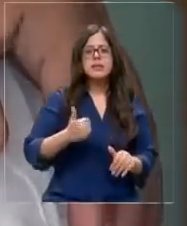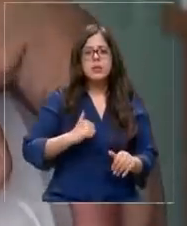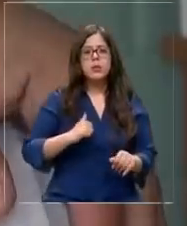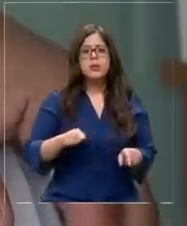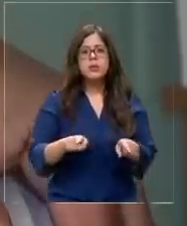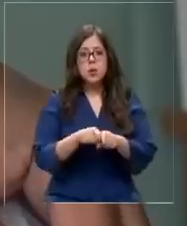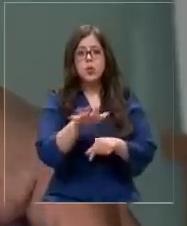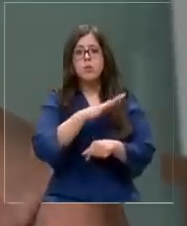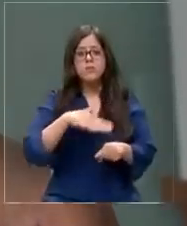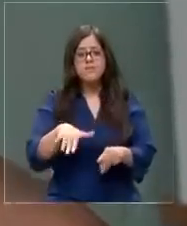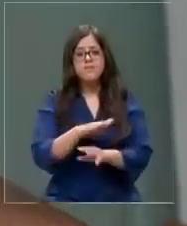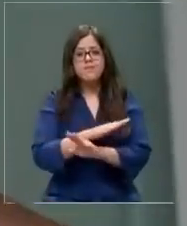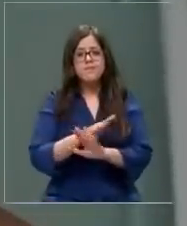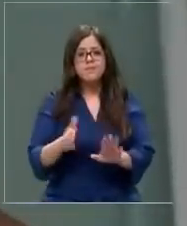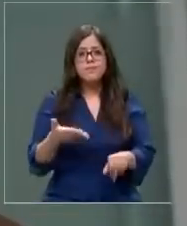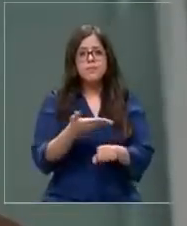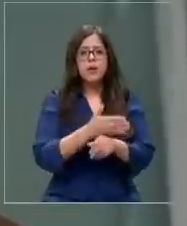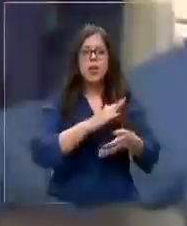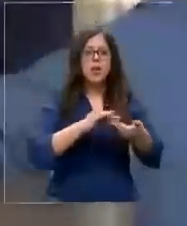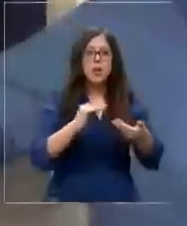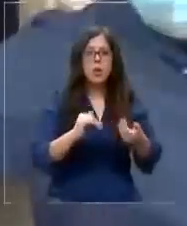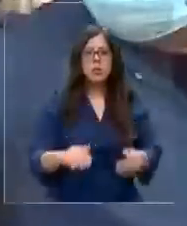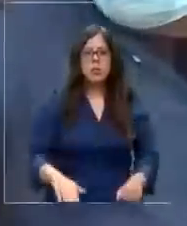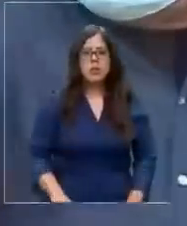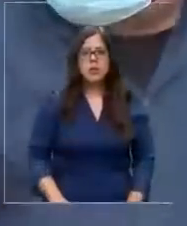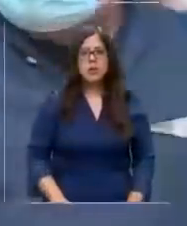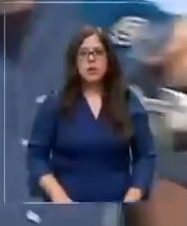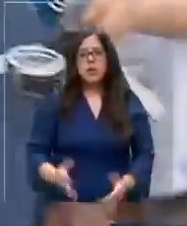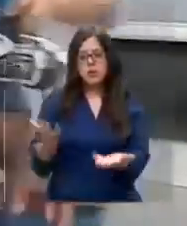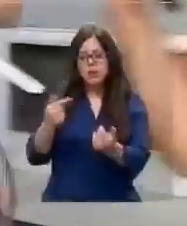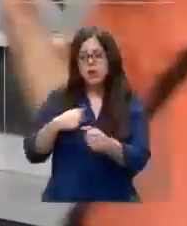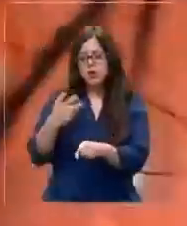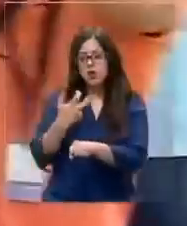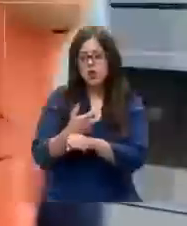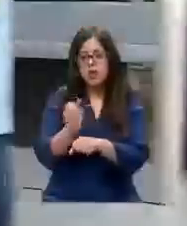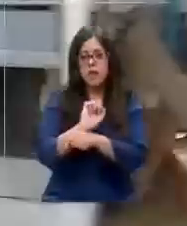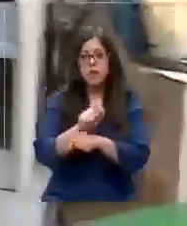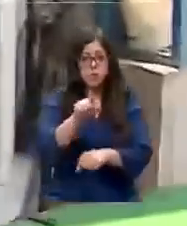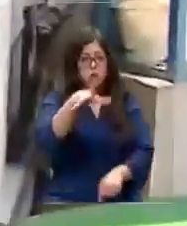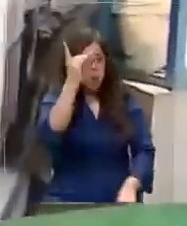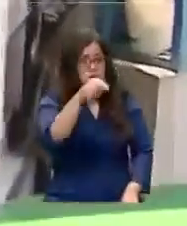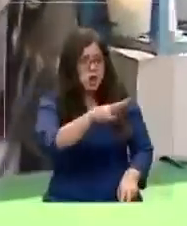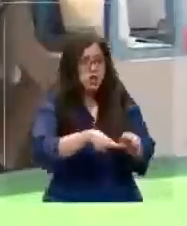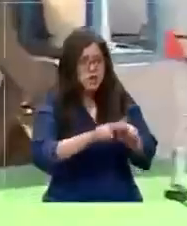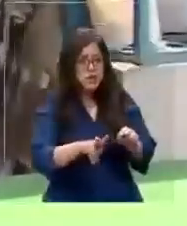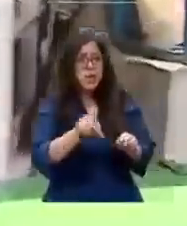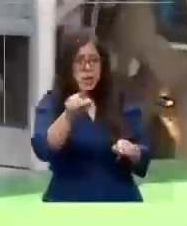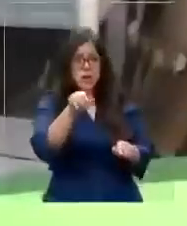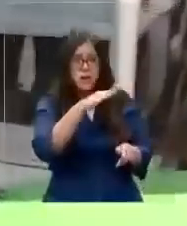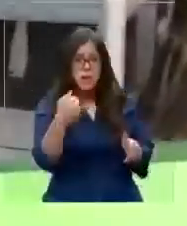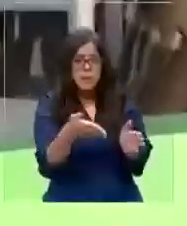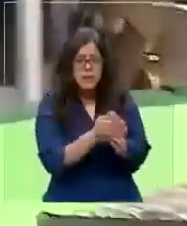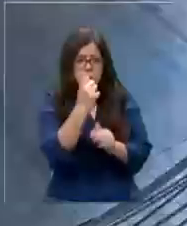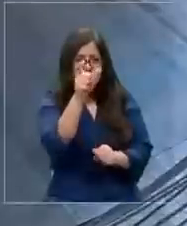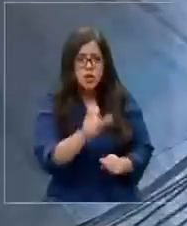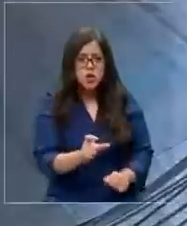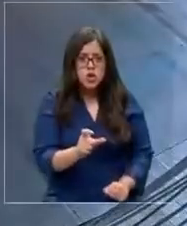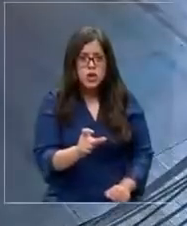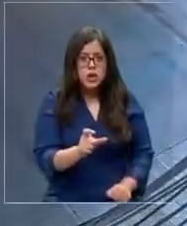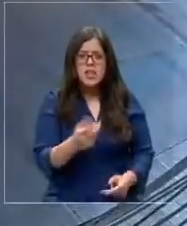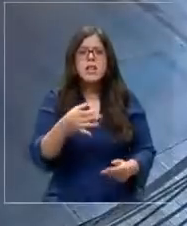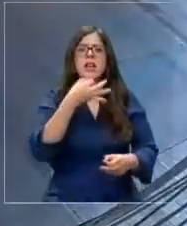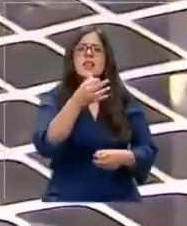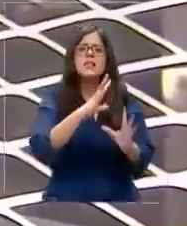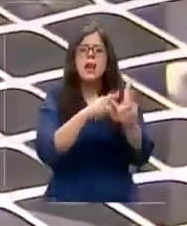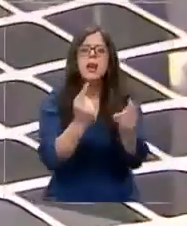hechos incluso terminó pidiendo disculpas. Por necesidad, robé el auto. Pero te diste cuenta lo que hiciste, ¿no? Que mataste a una persona inocente. ¿Qué le